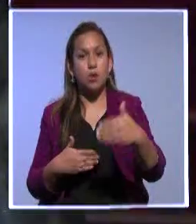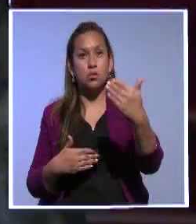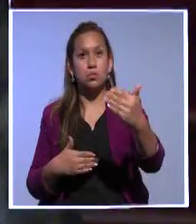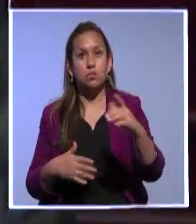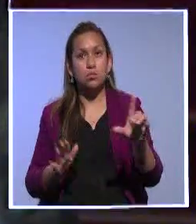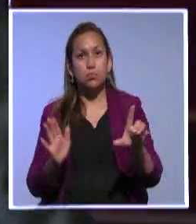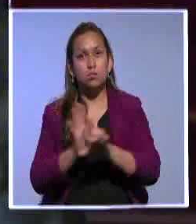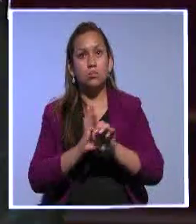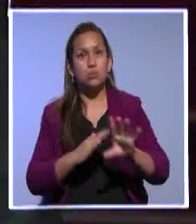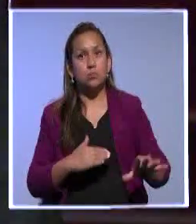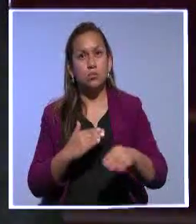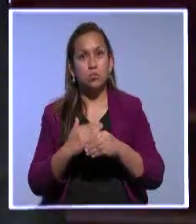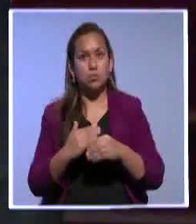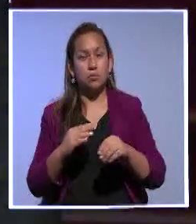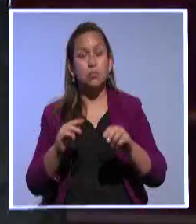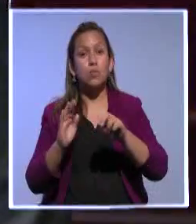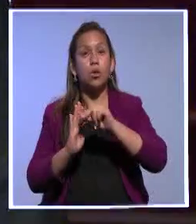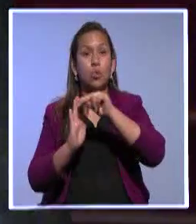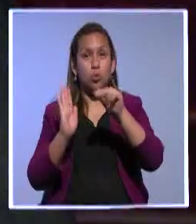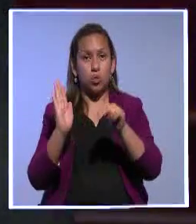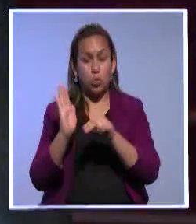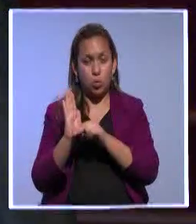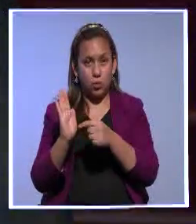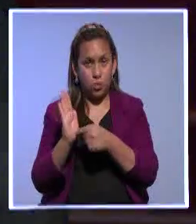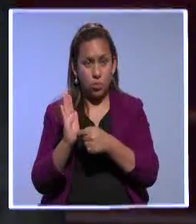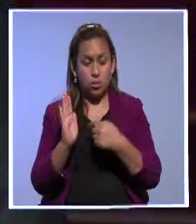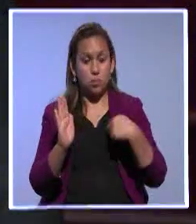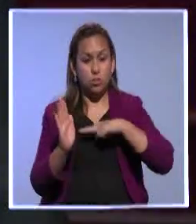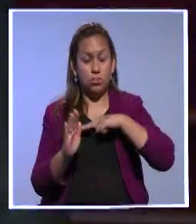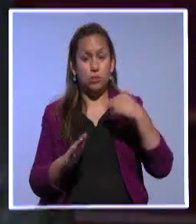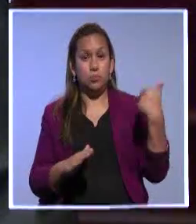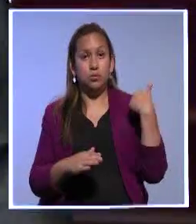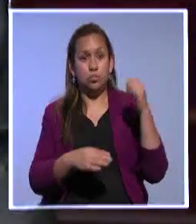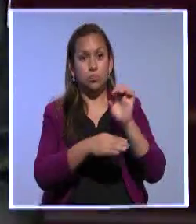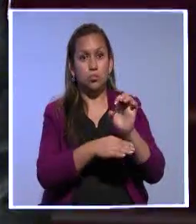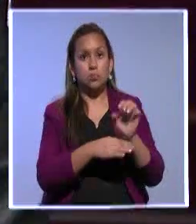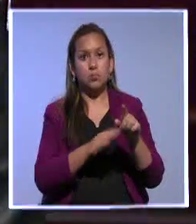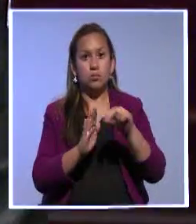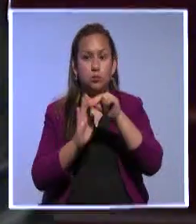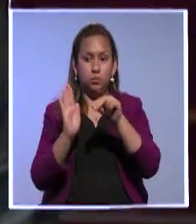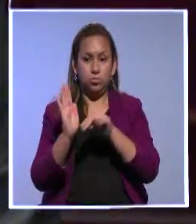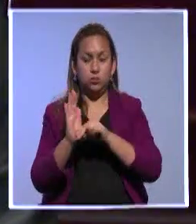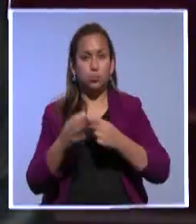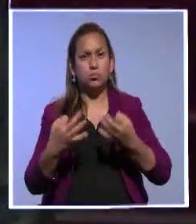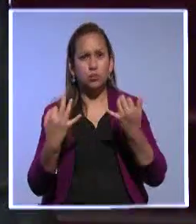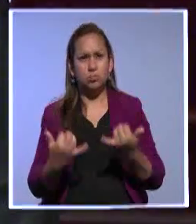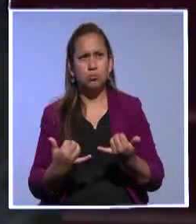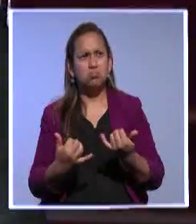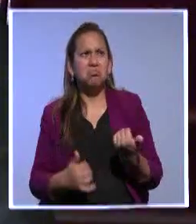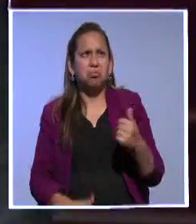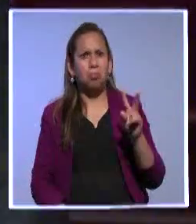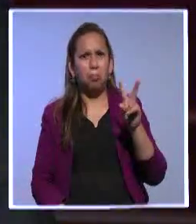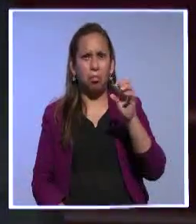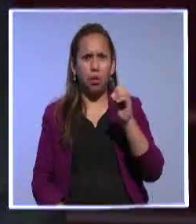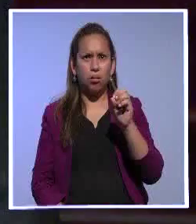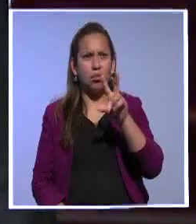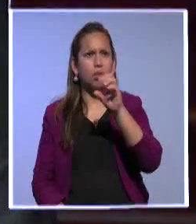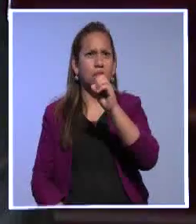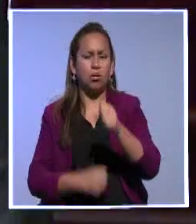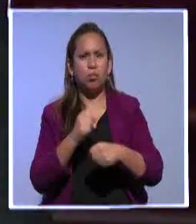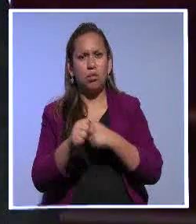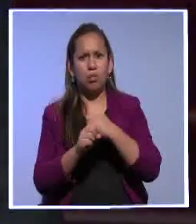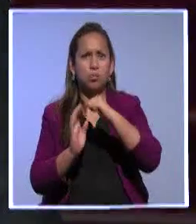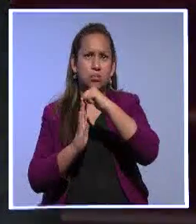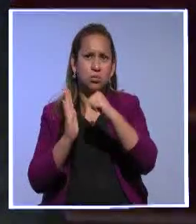complementariedad de normas. En el Ecuador tenemos, pues, un montón de normas todavía que siguen vigentes desde hace 20, 30 años y que, claro, la agenda